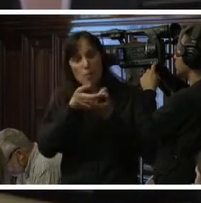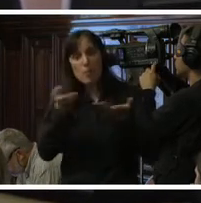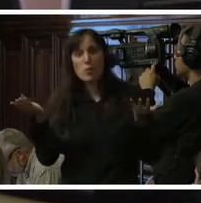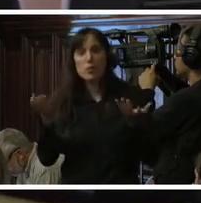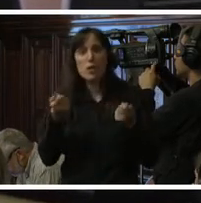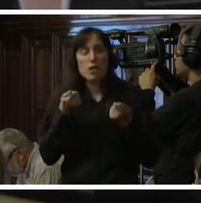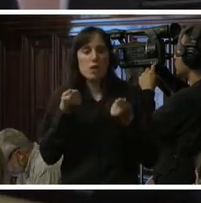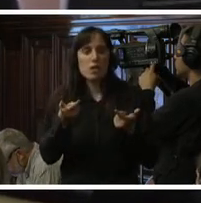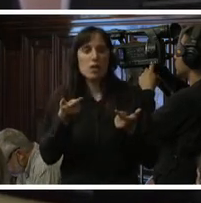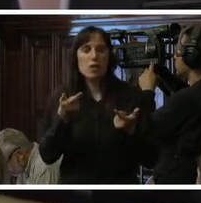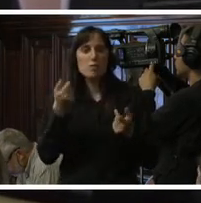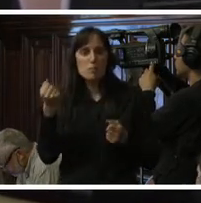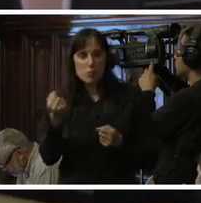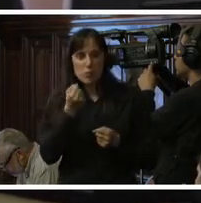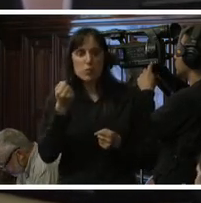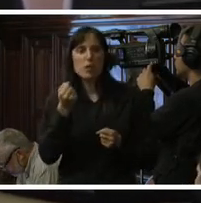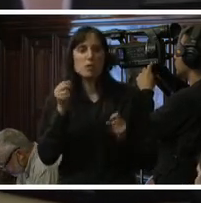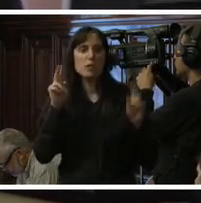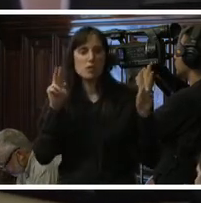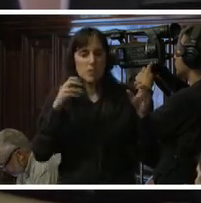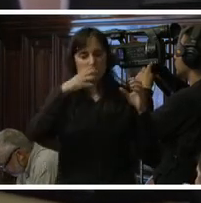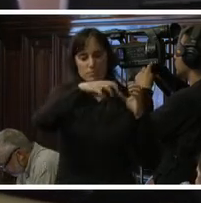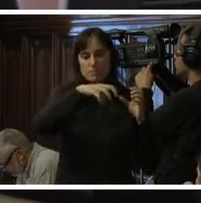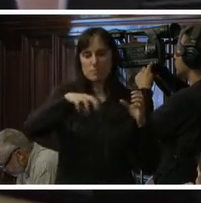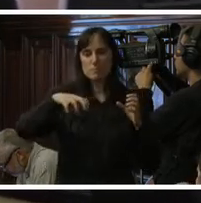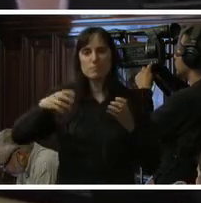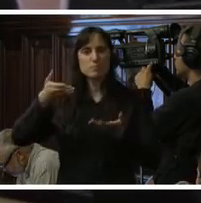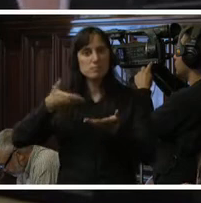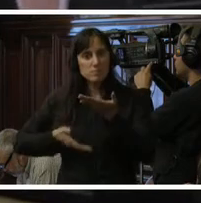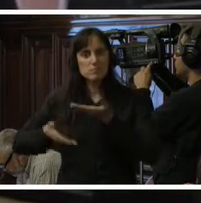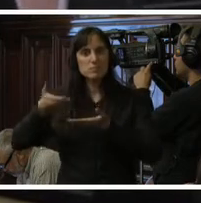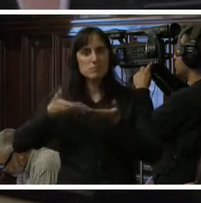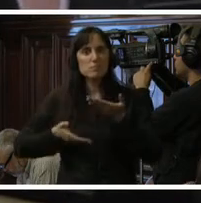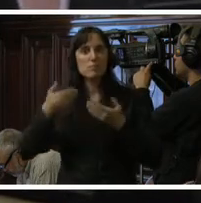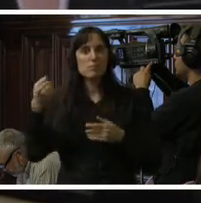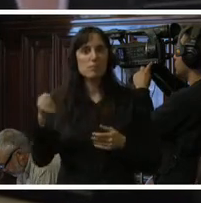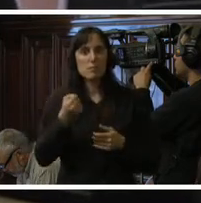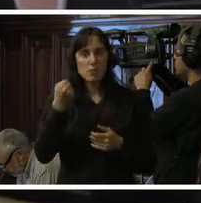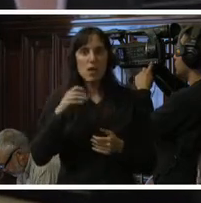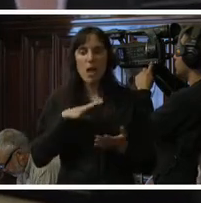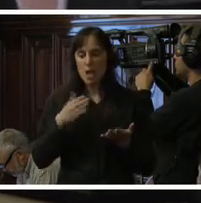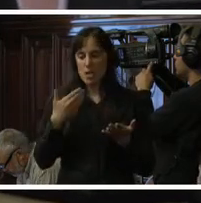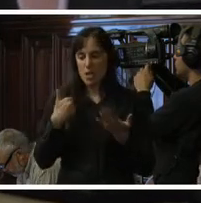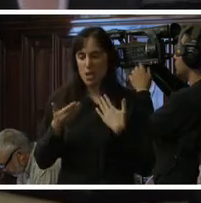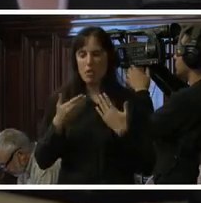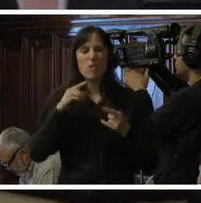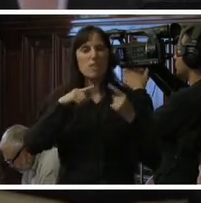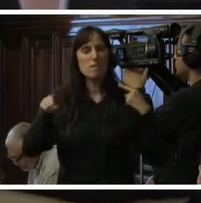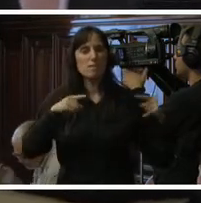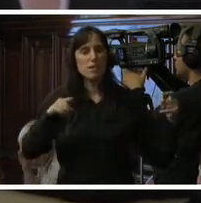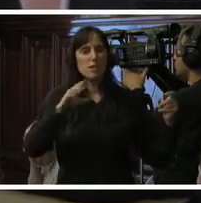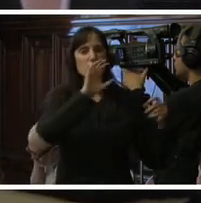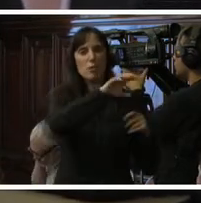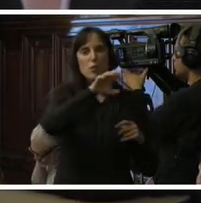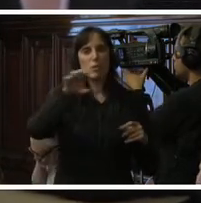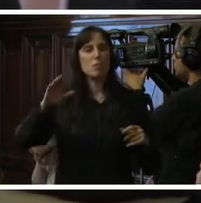visibilidad a la importancia del enfoque de interseccionalidad y particularmente la importancia que ya se está dando un diálogo entre las organizaciones de